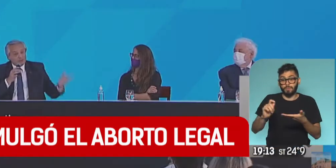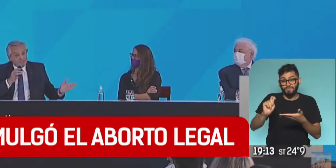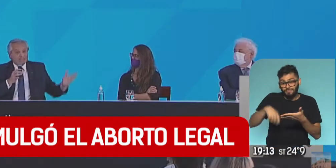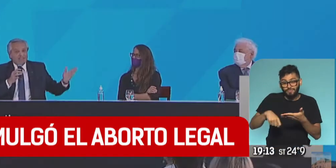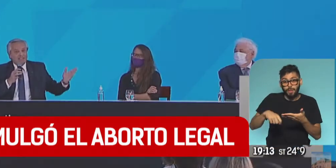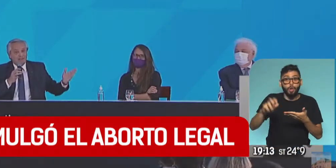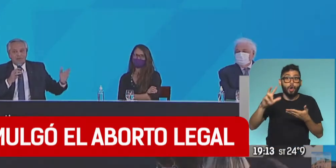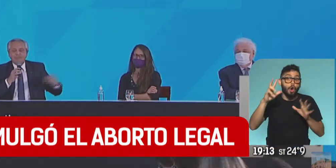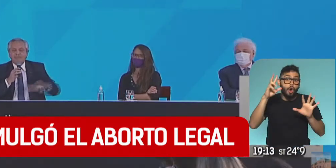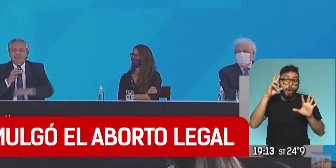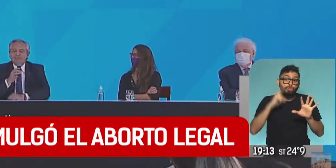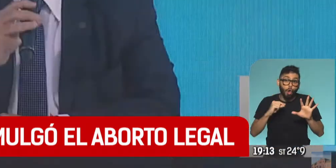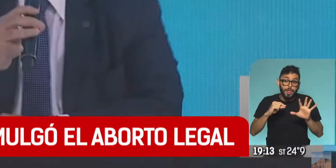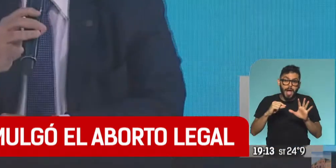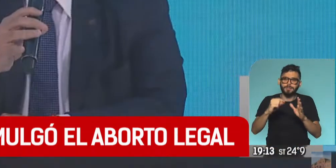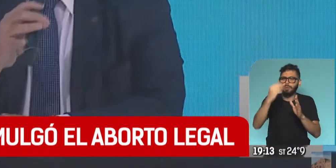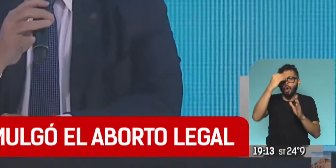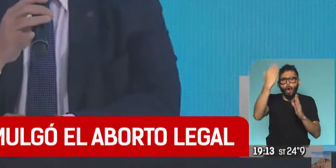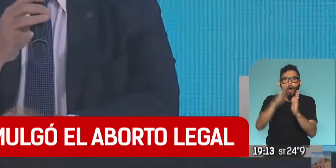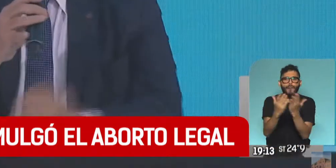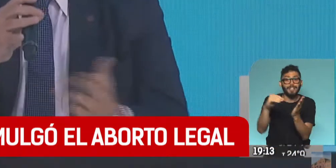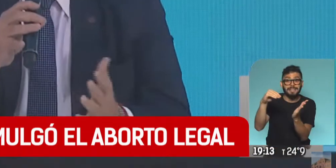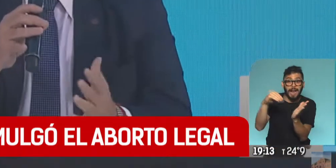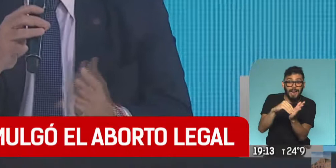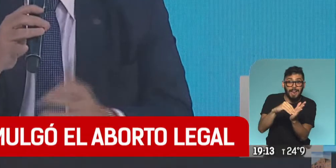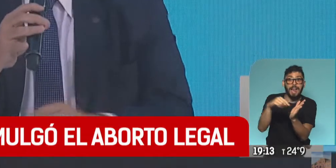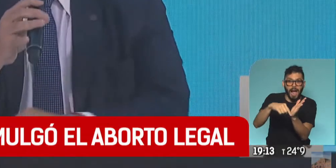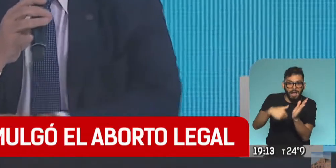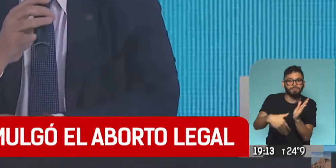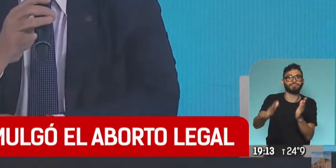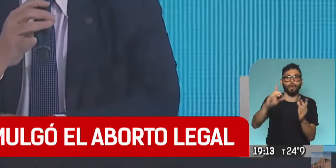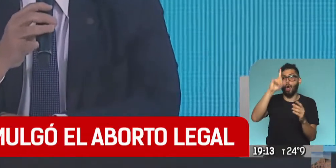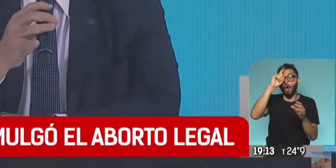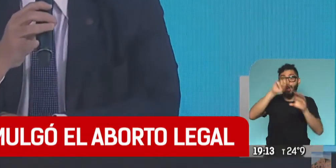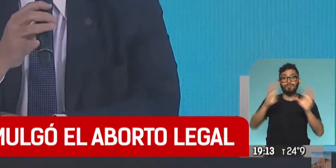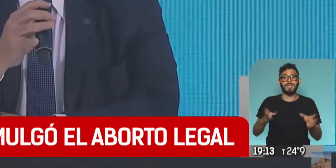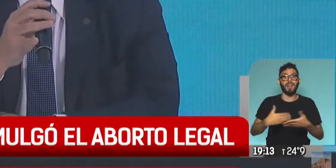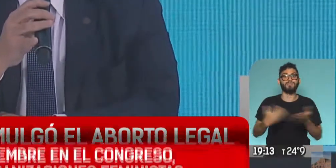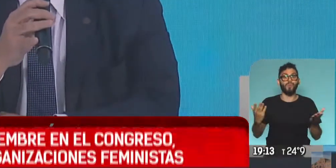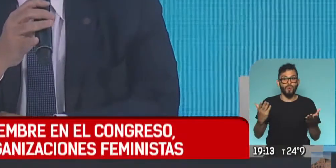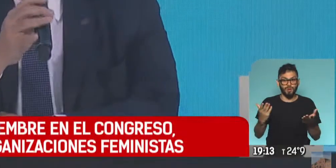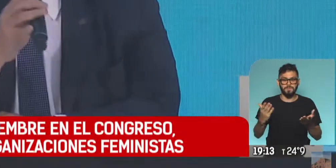estar en el boletín oficial y esto ya se podría practicar en los hospitales públicos.